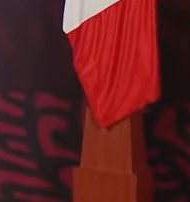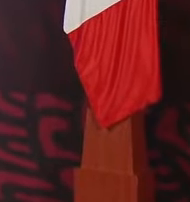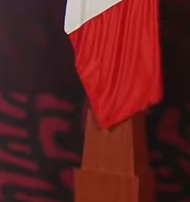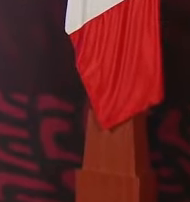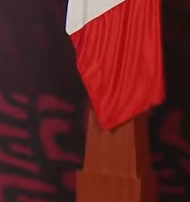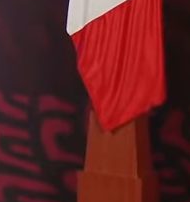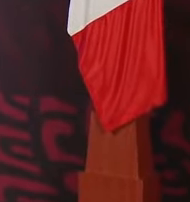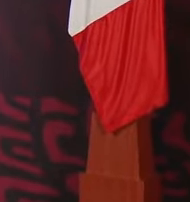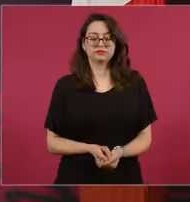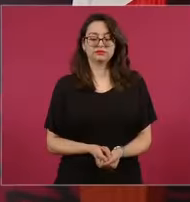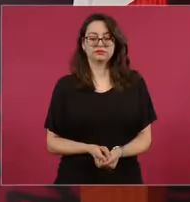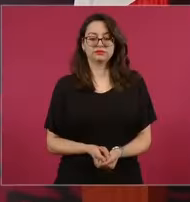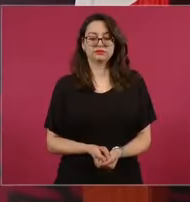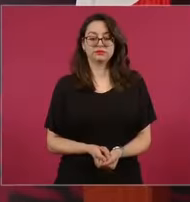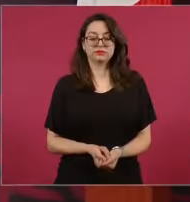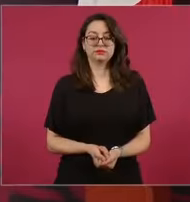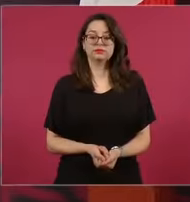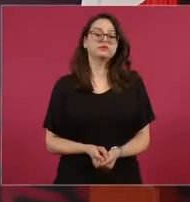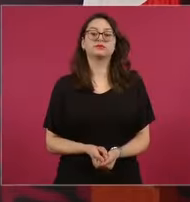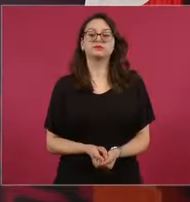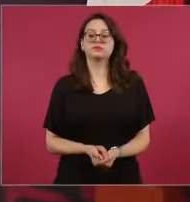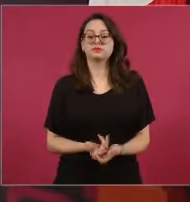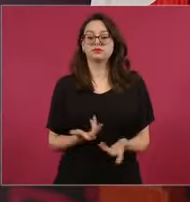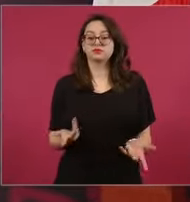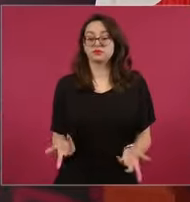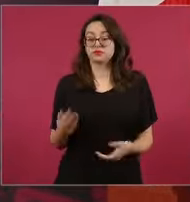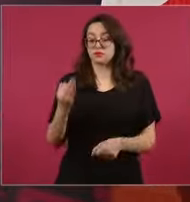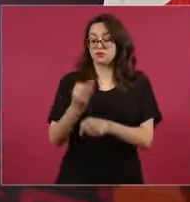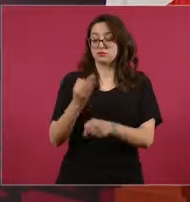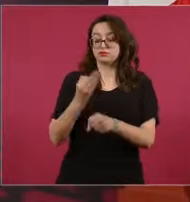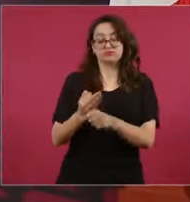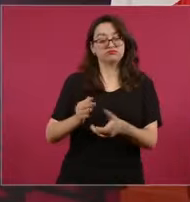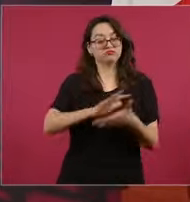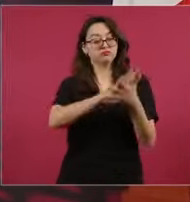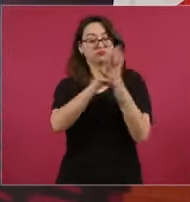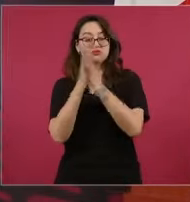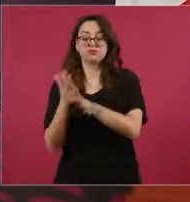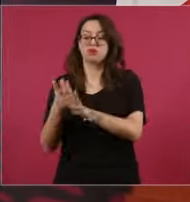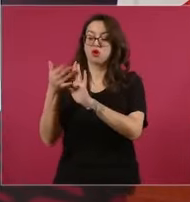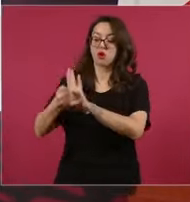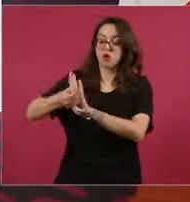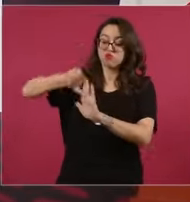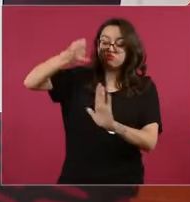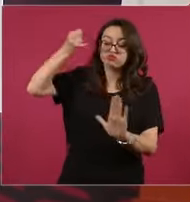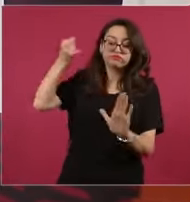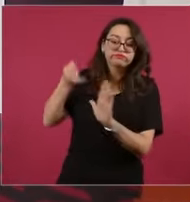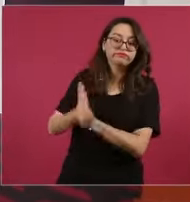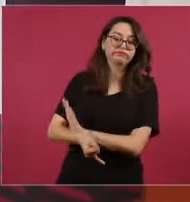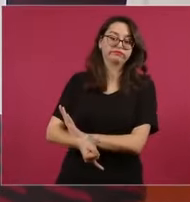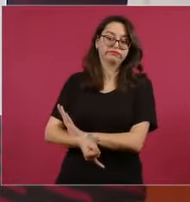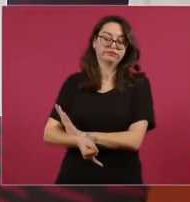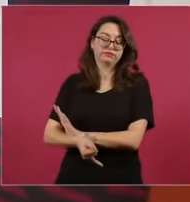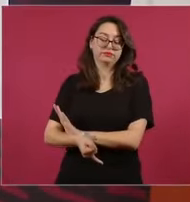de raíz y lo que estamos haciendo es arrancar de raíz